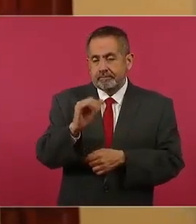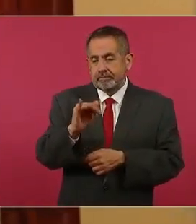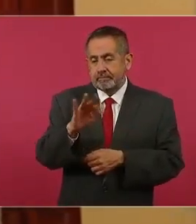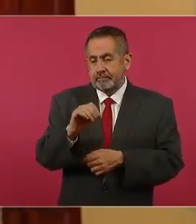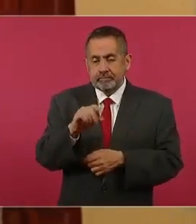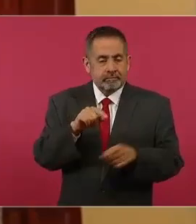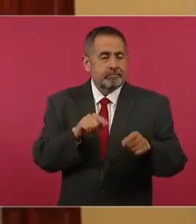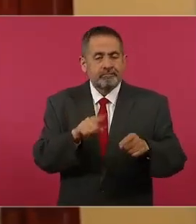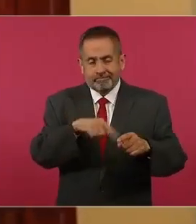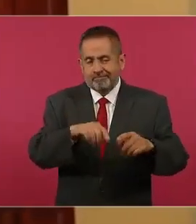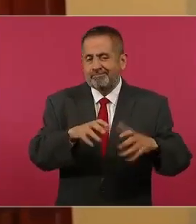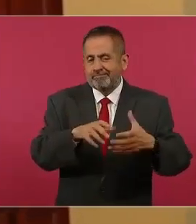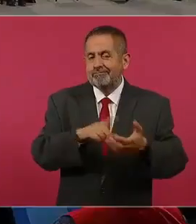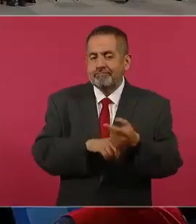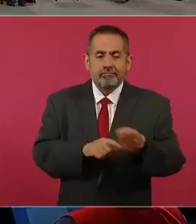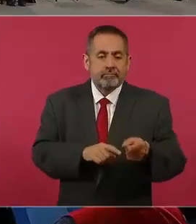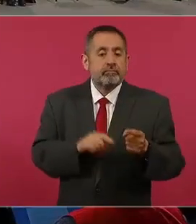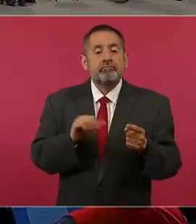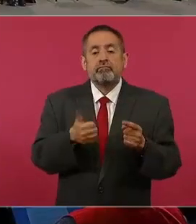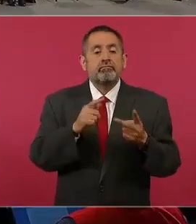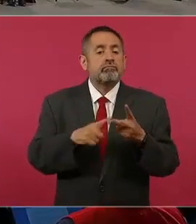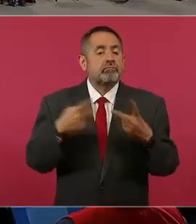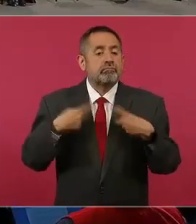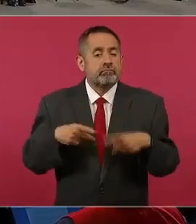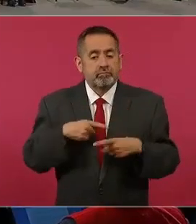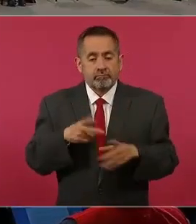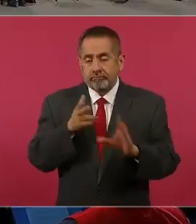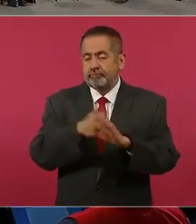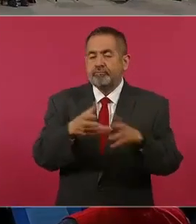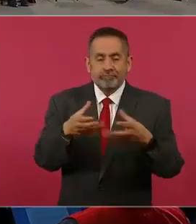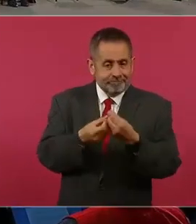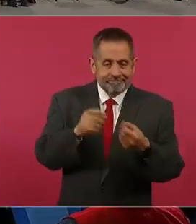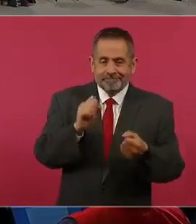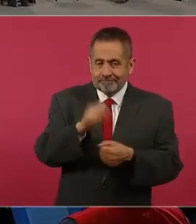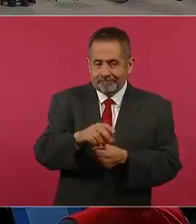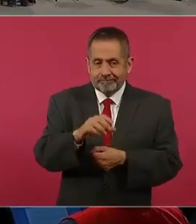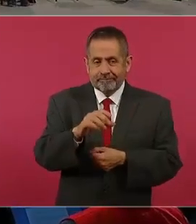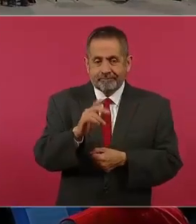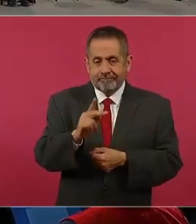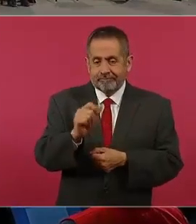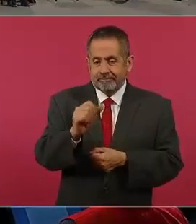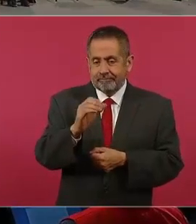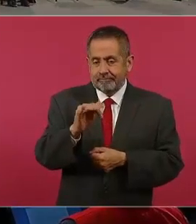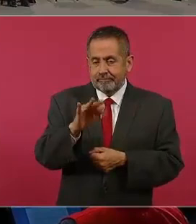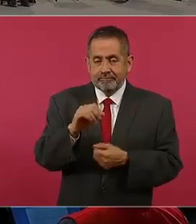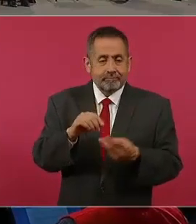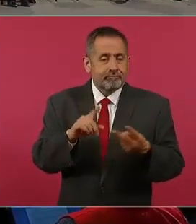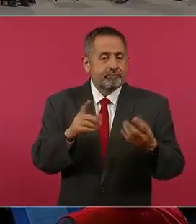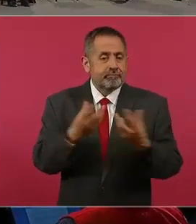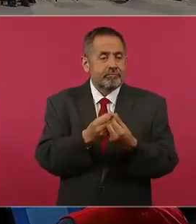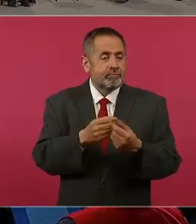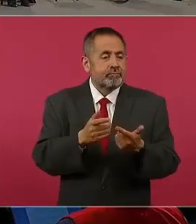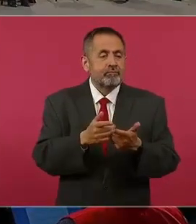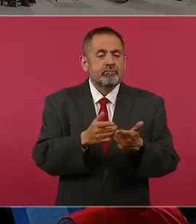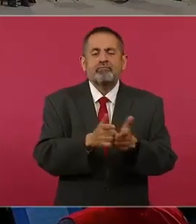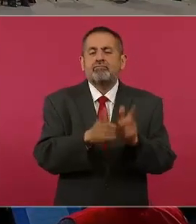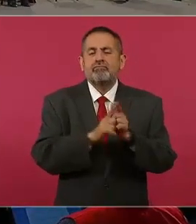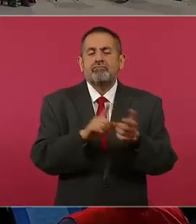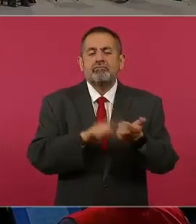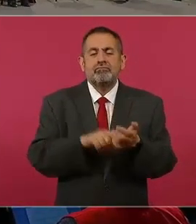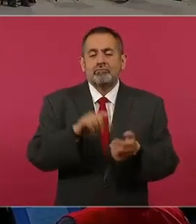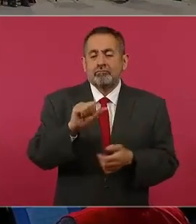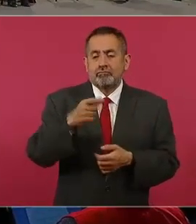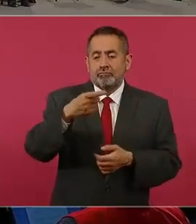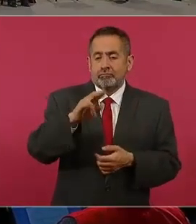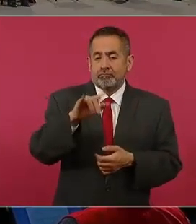otra persona también afín al cártel del Pacífico a un grupo delictivo denominado Los Aquiles. Este fue